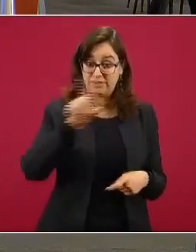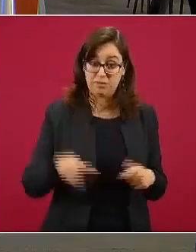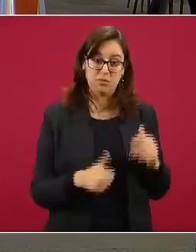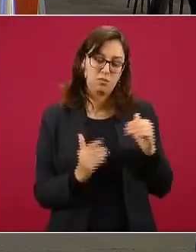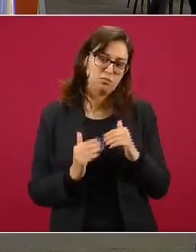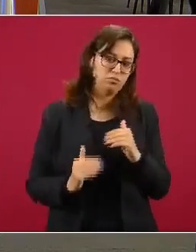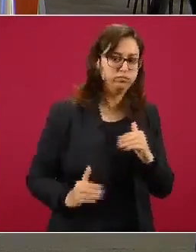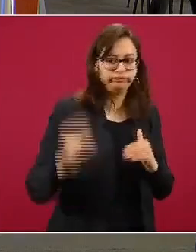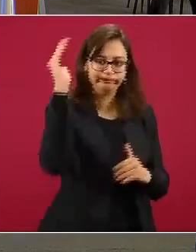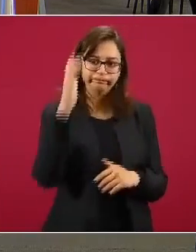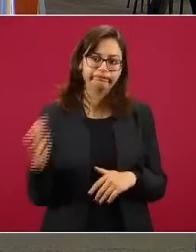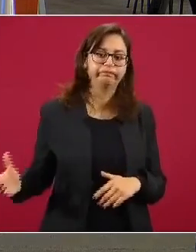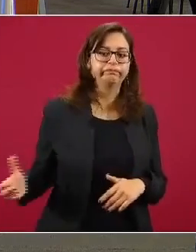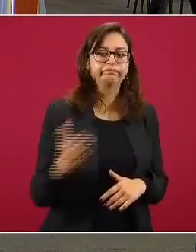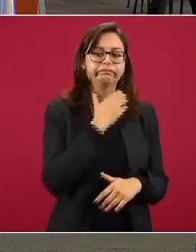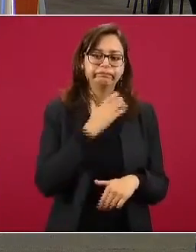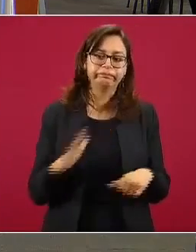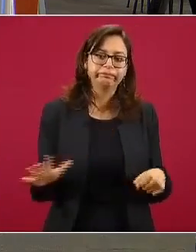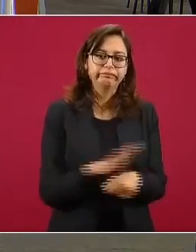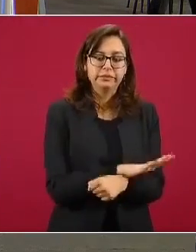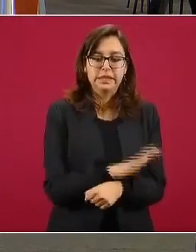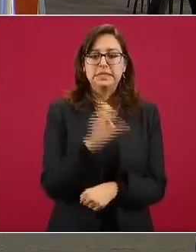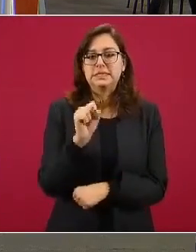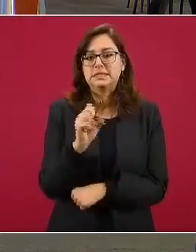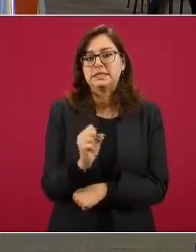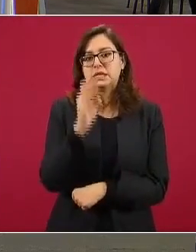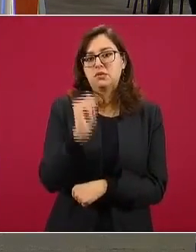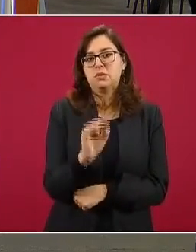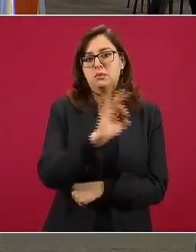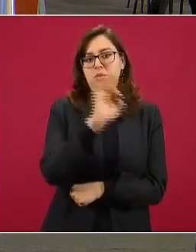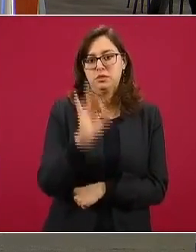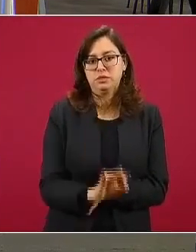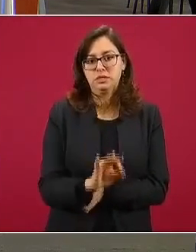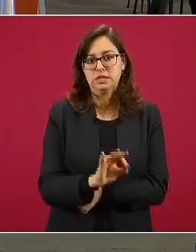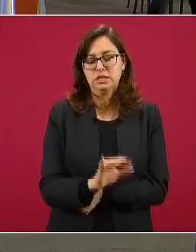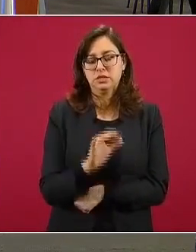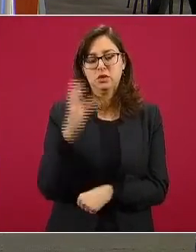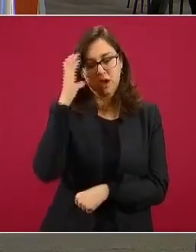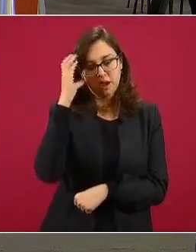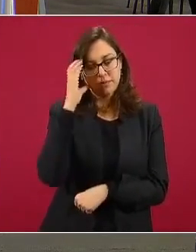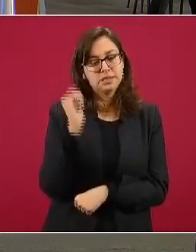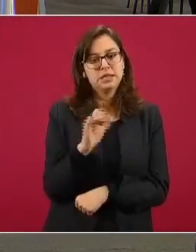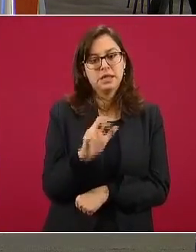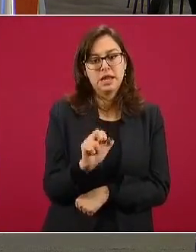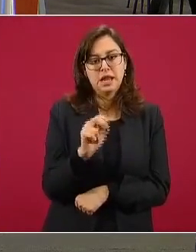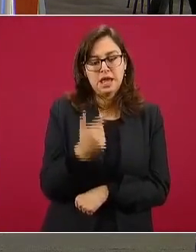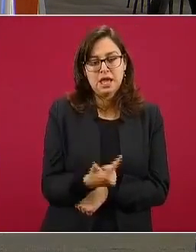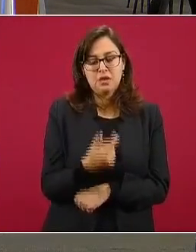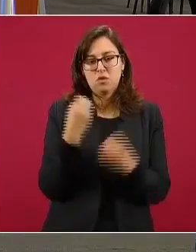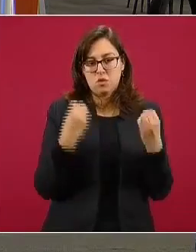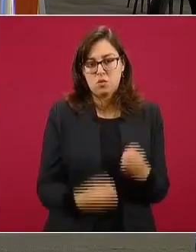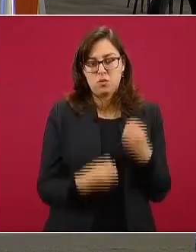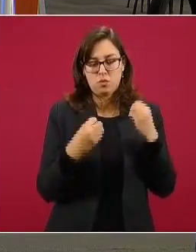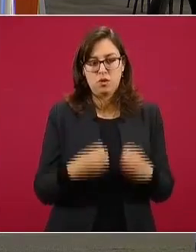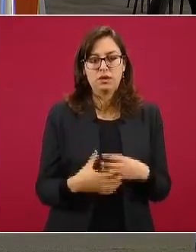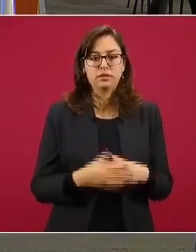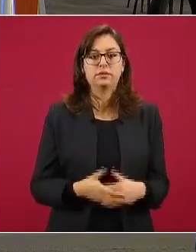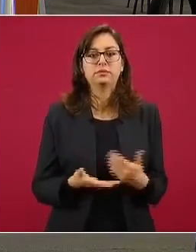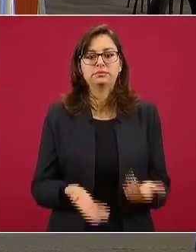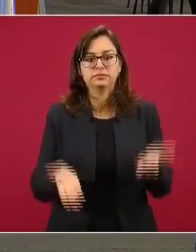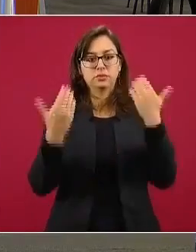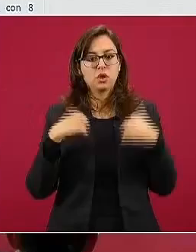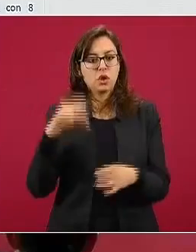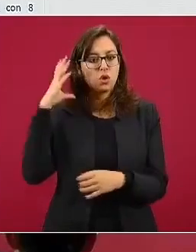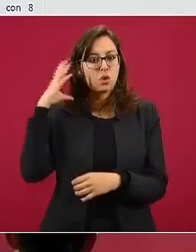sobresaturación. 69 por ciento de las camas de ocupación general están ocupadas. La siguiente. El Estado de Colima va en buen